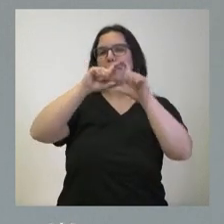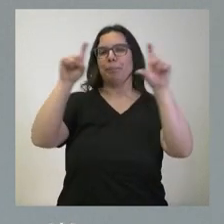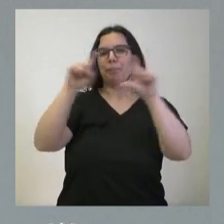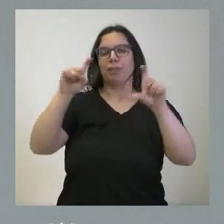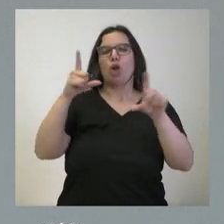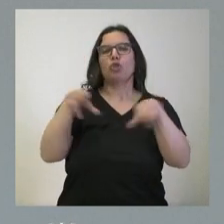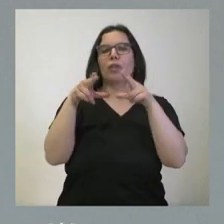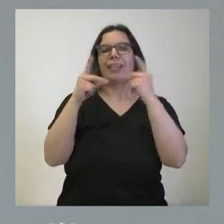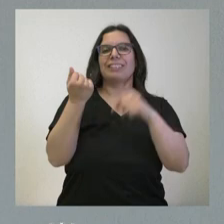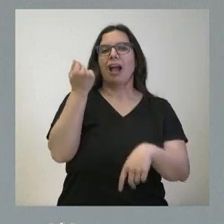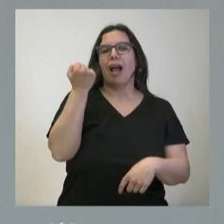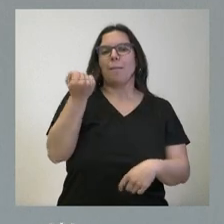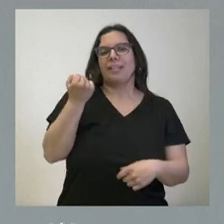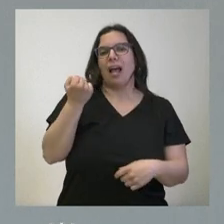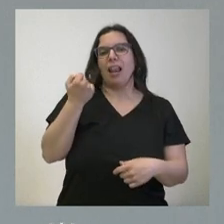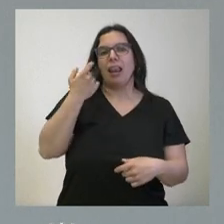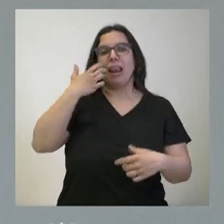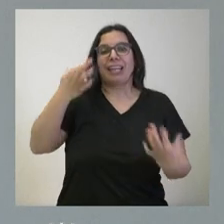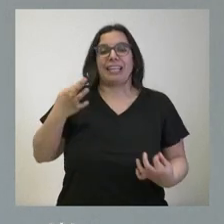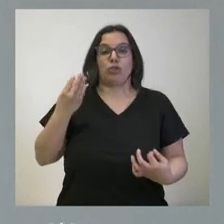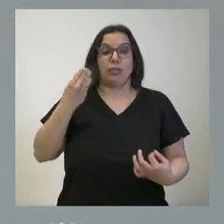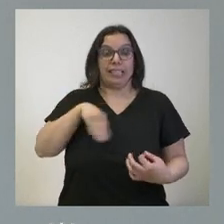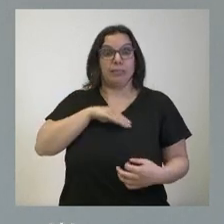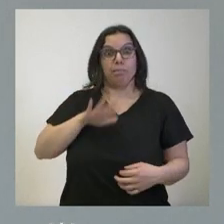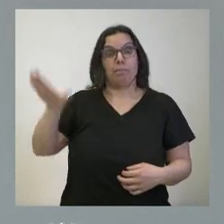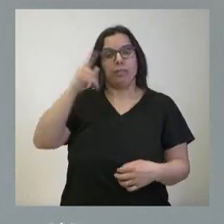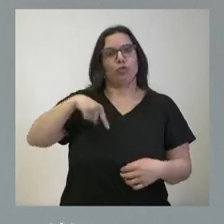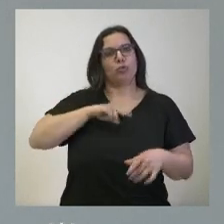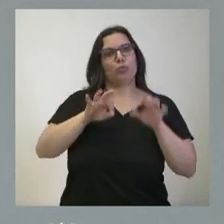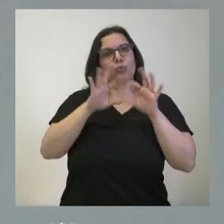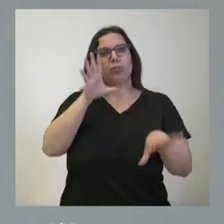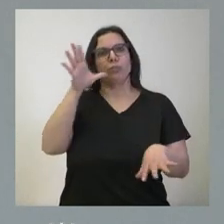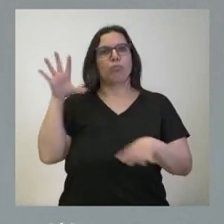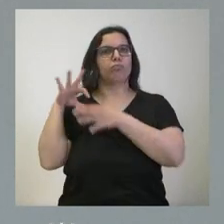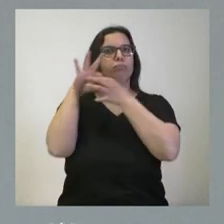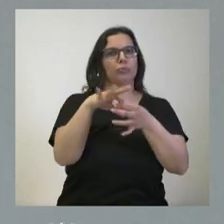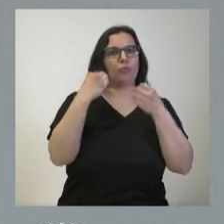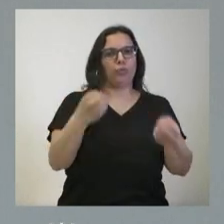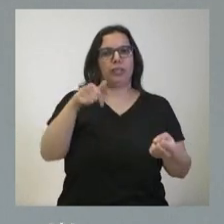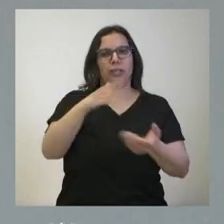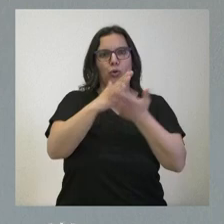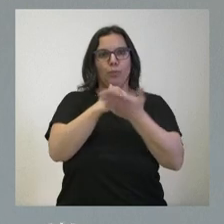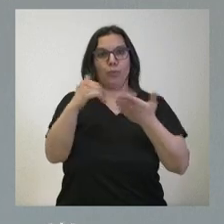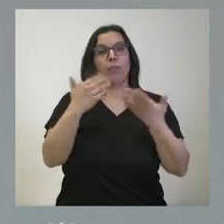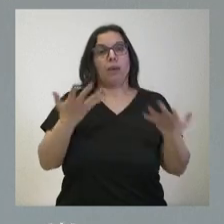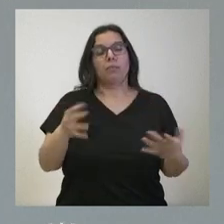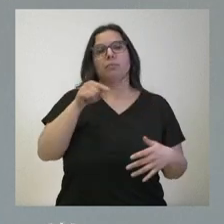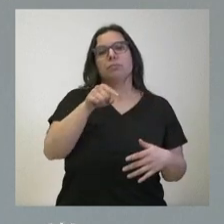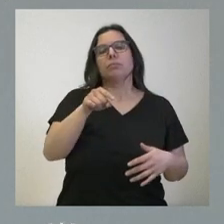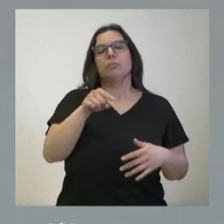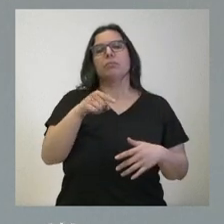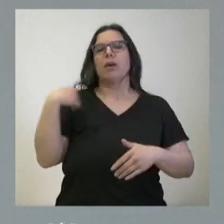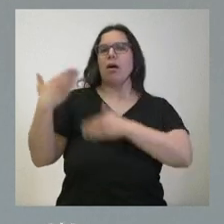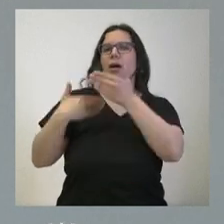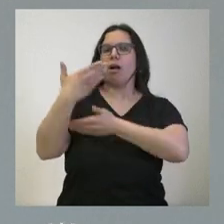riesgo de España y que tenemos la suerte de que está claramente vinculada a nuestra comunidad autónoma, viene desarrollando una